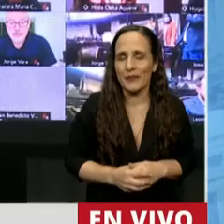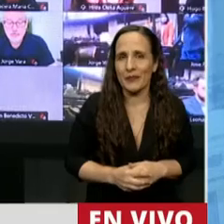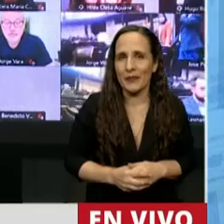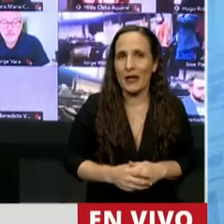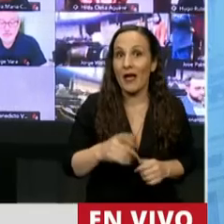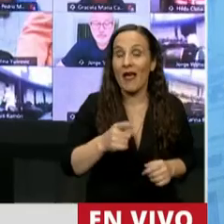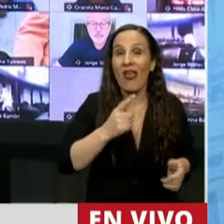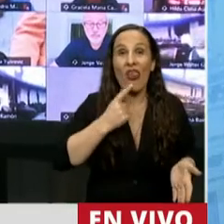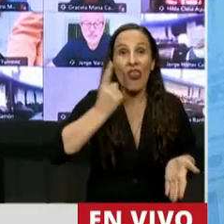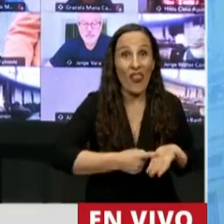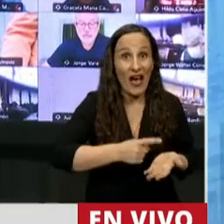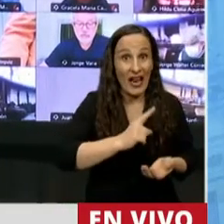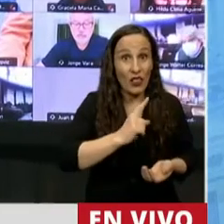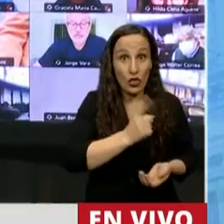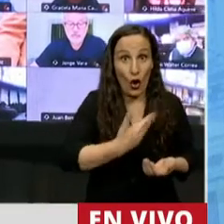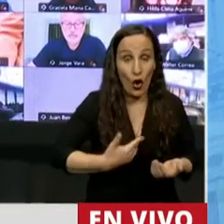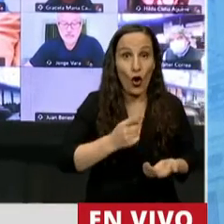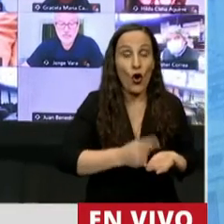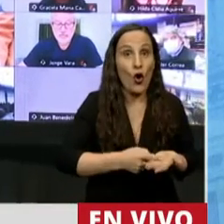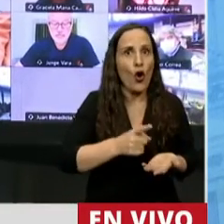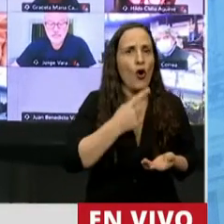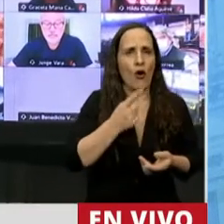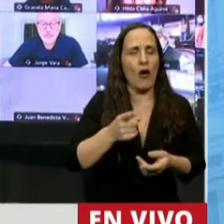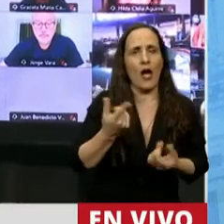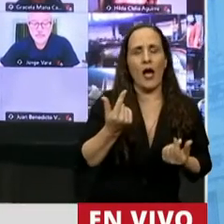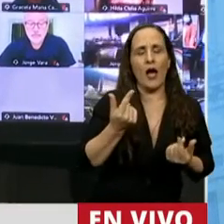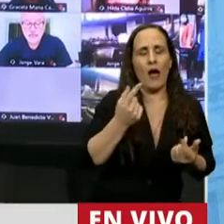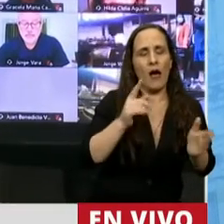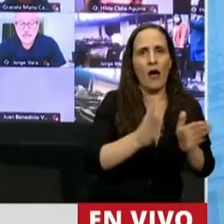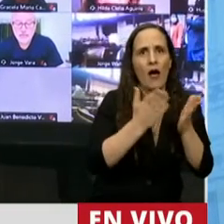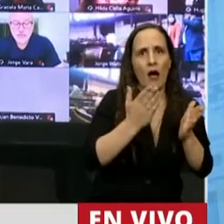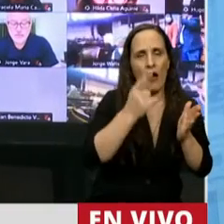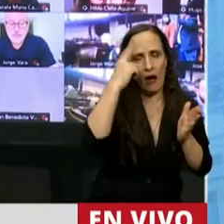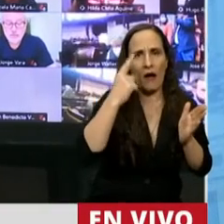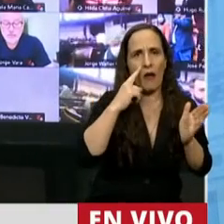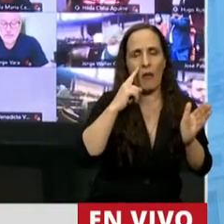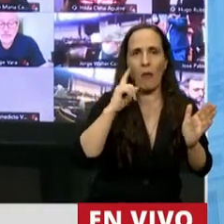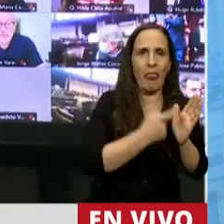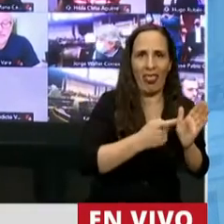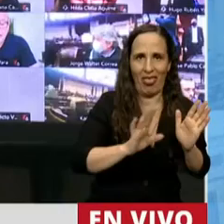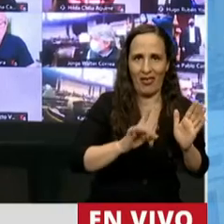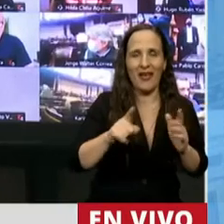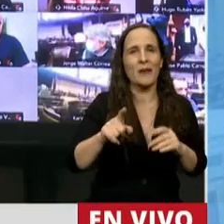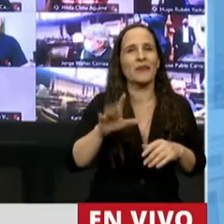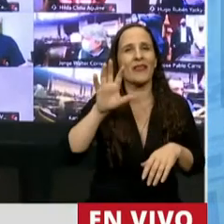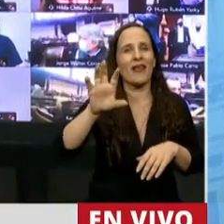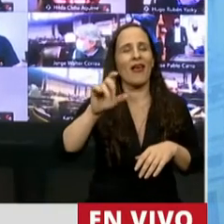este decreto ha sido declarado inconstitucional en esta misma semana por la Cámara Federal de Paraná